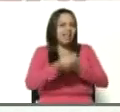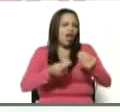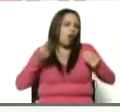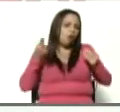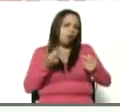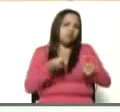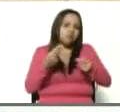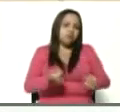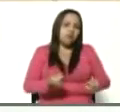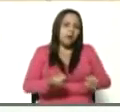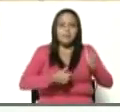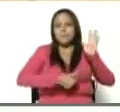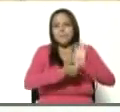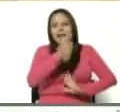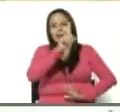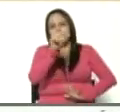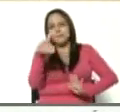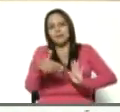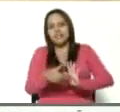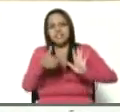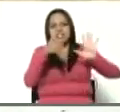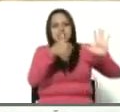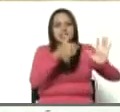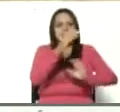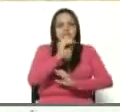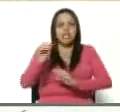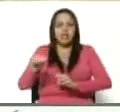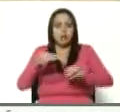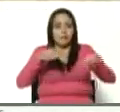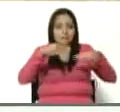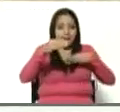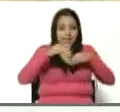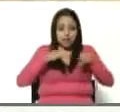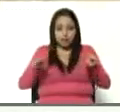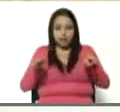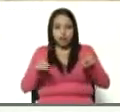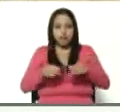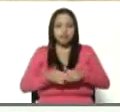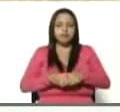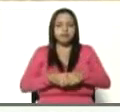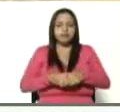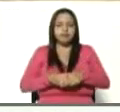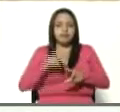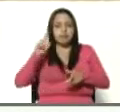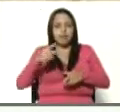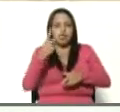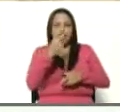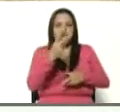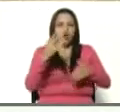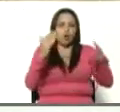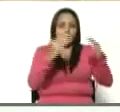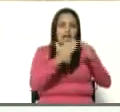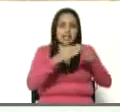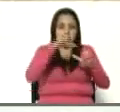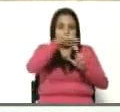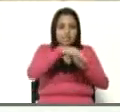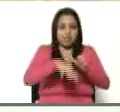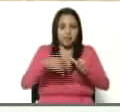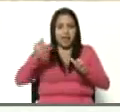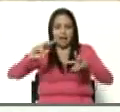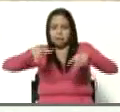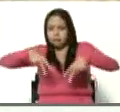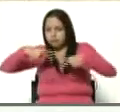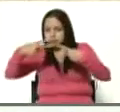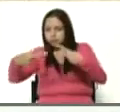de más de 1.600 metros cuadrados de cultivos protegidos, dos casas de cultivo que se están recuperando